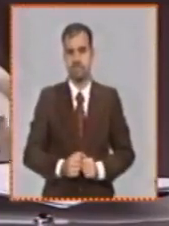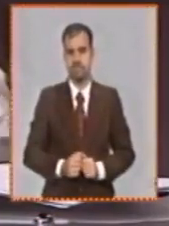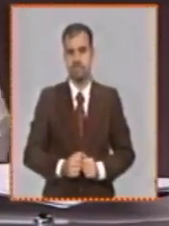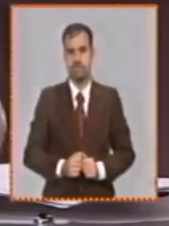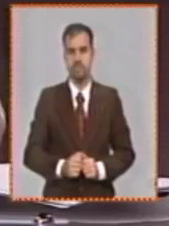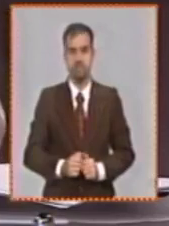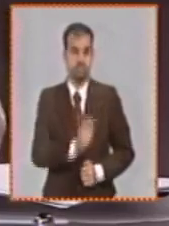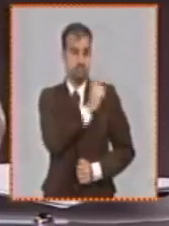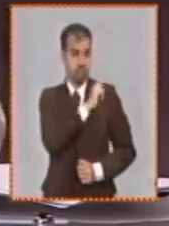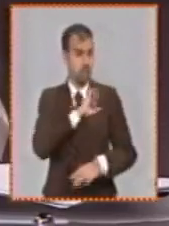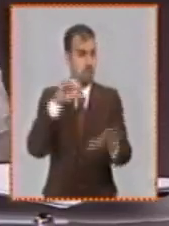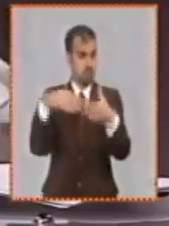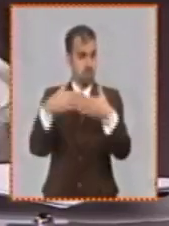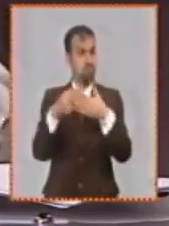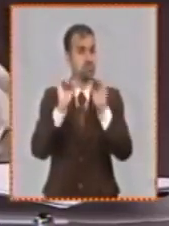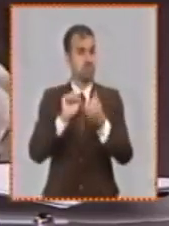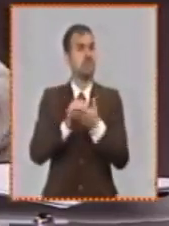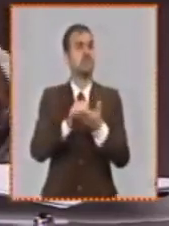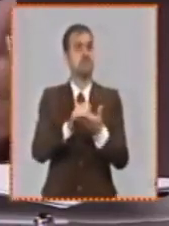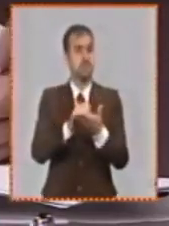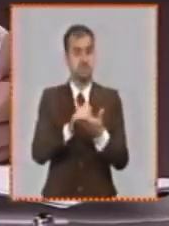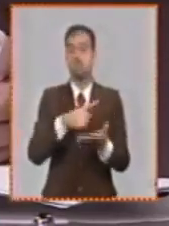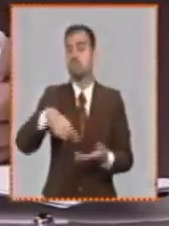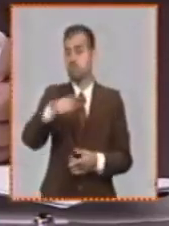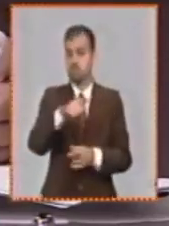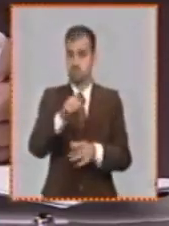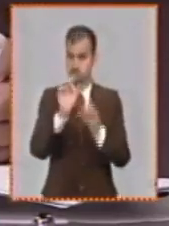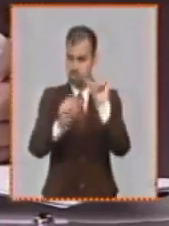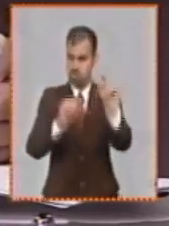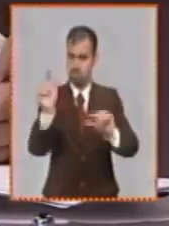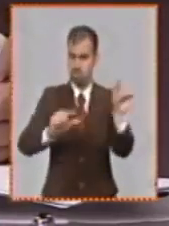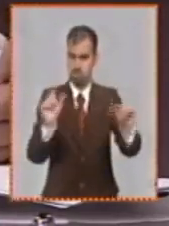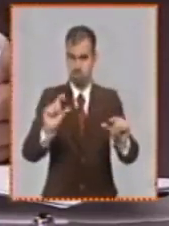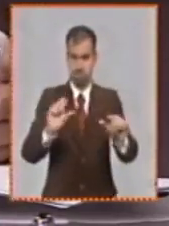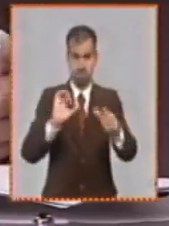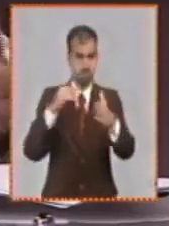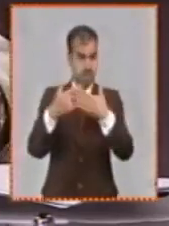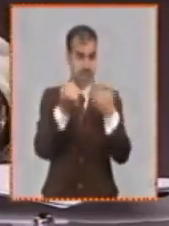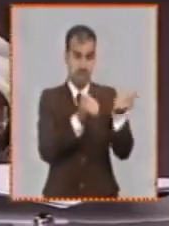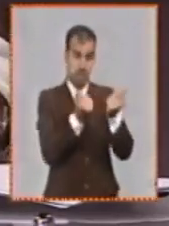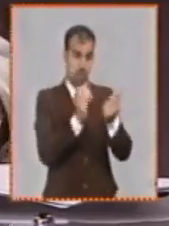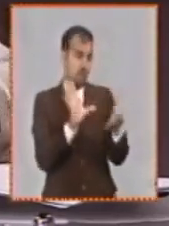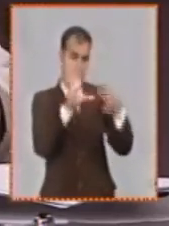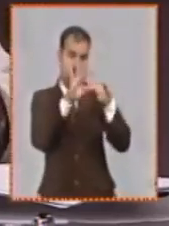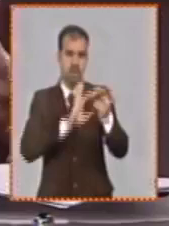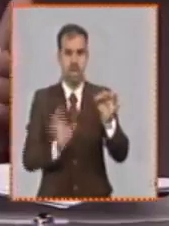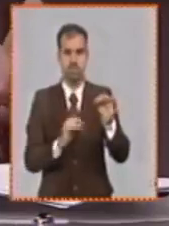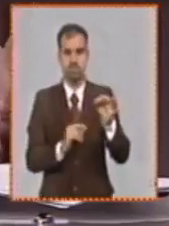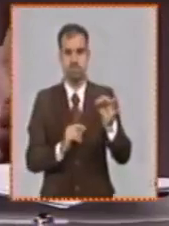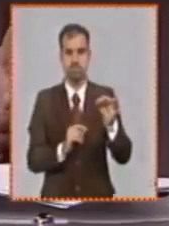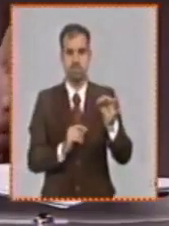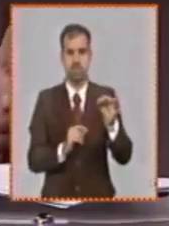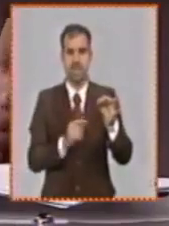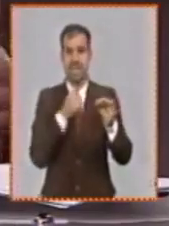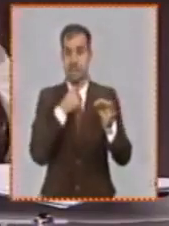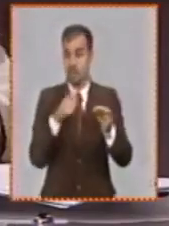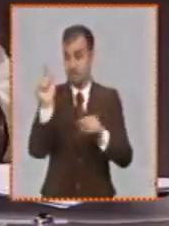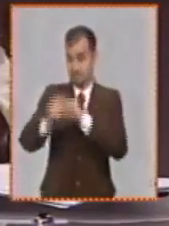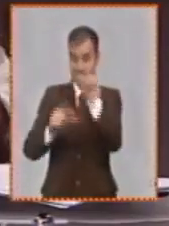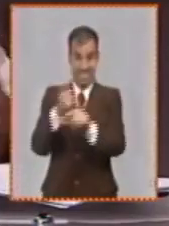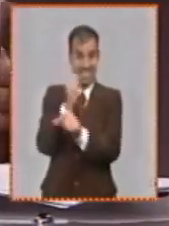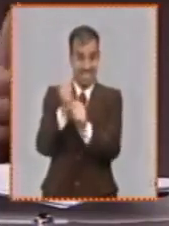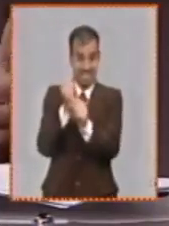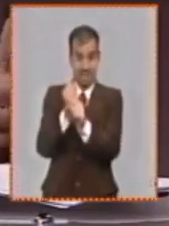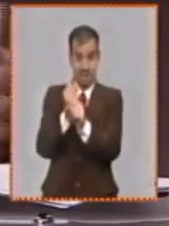empresarial o la administración el servicio que le está prestando la empresa transportista lo asume totalmente y cuando cobra el